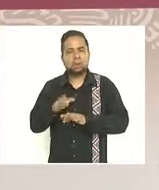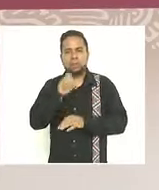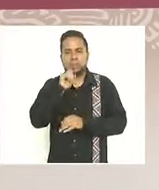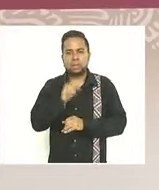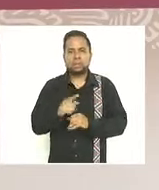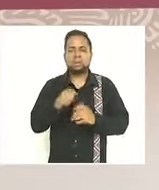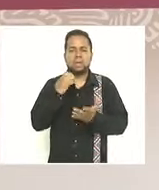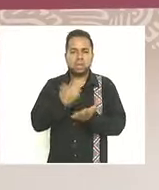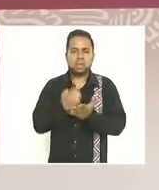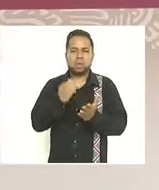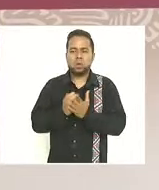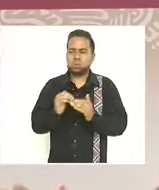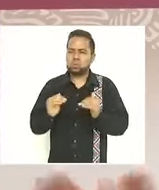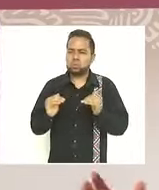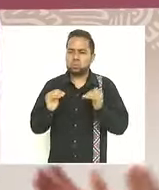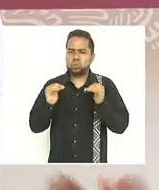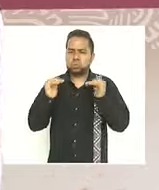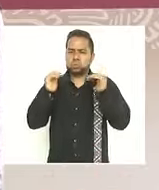crecimiento económico